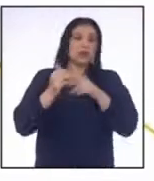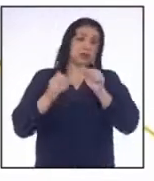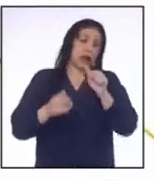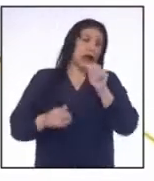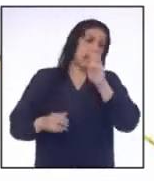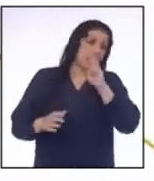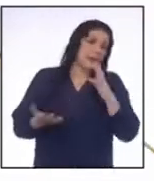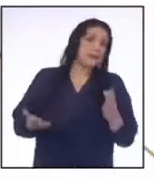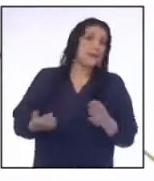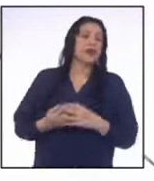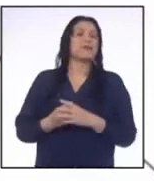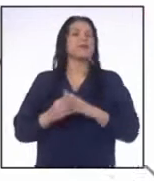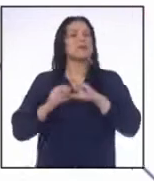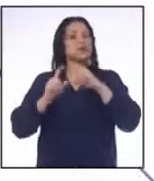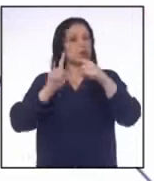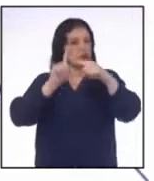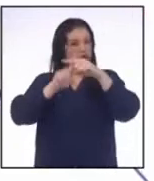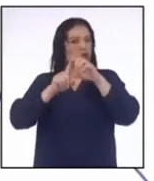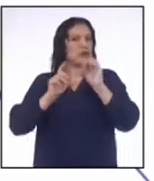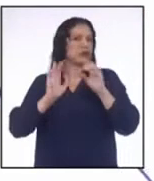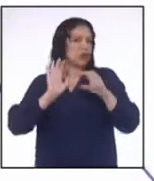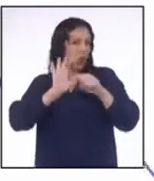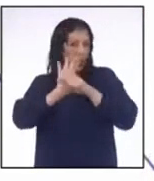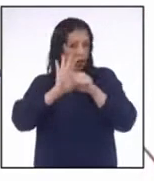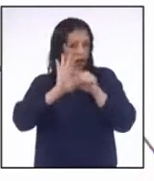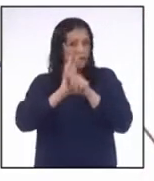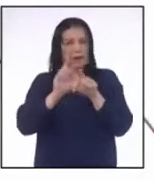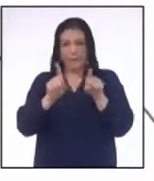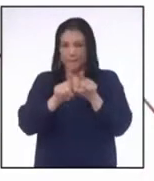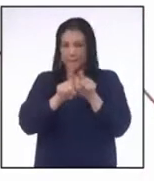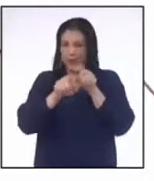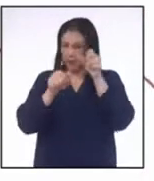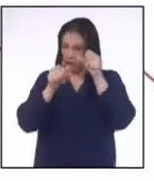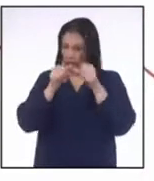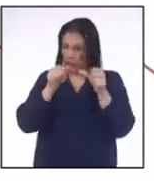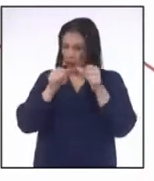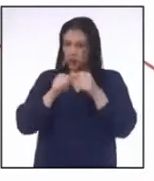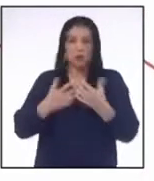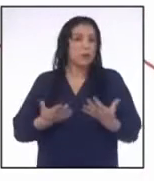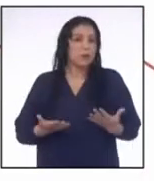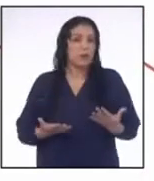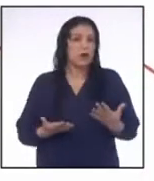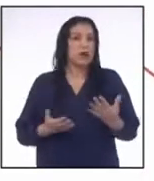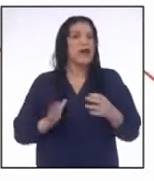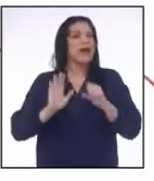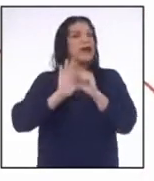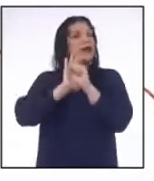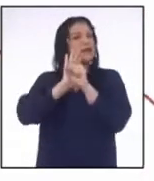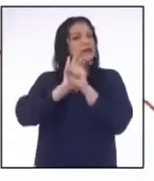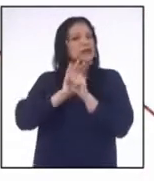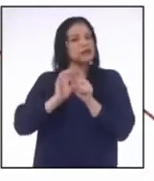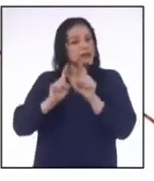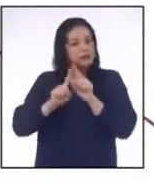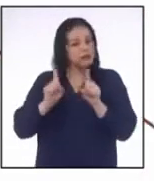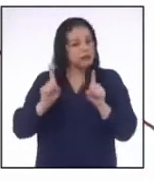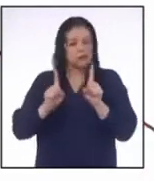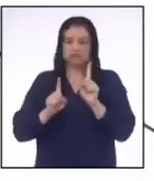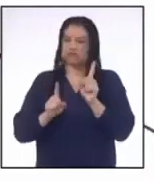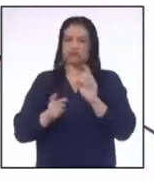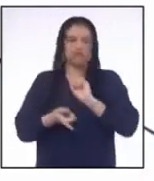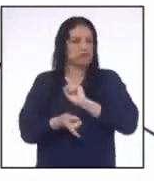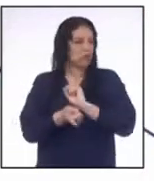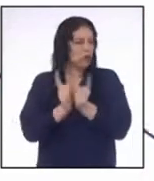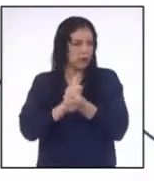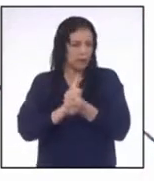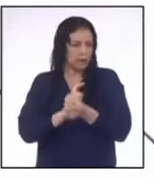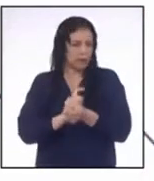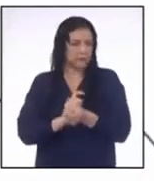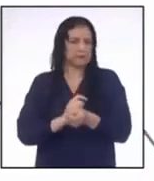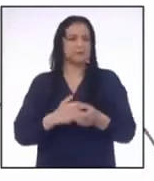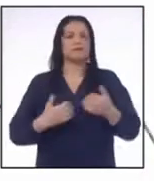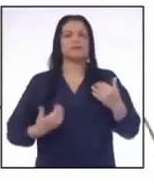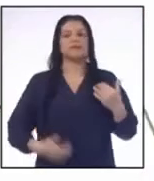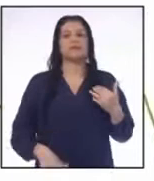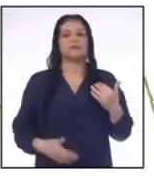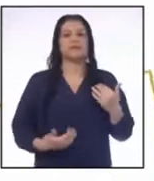de la inequación Le sumas o restas una misma cantidad El signo de desigualdad no cambia